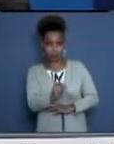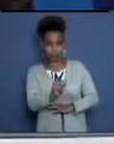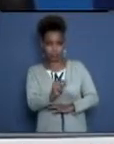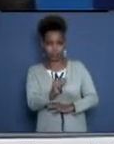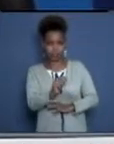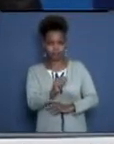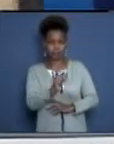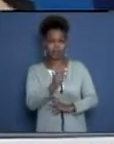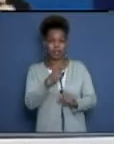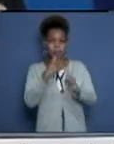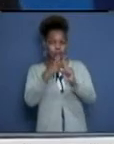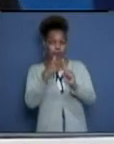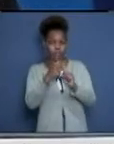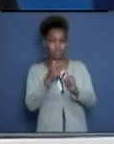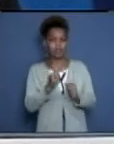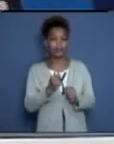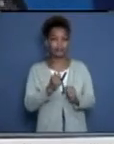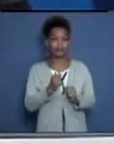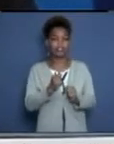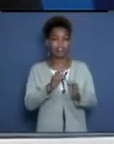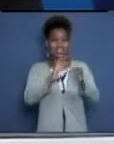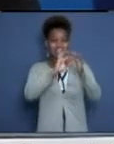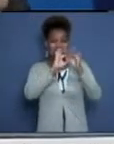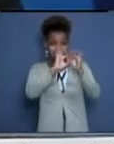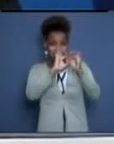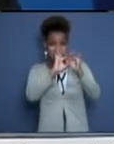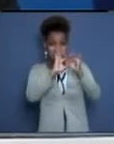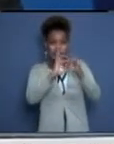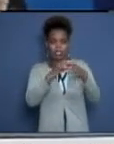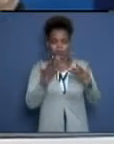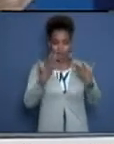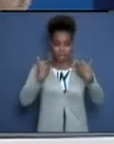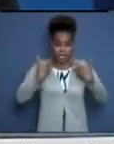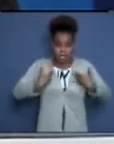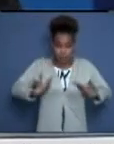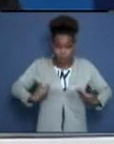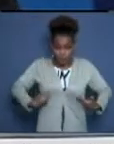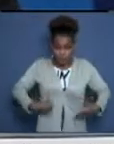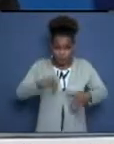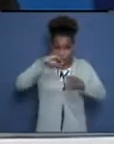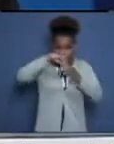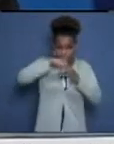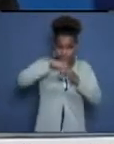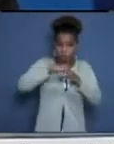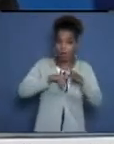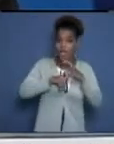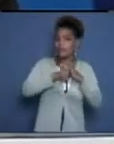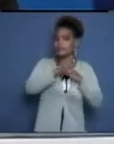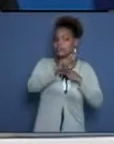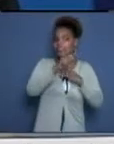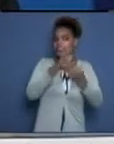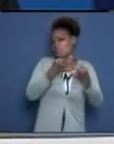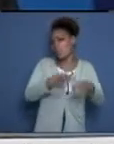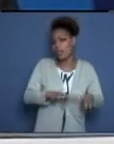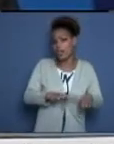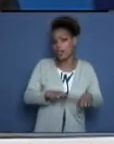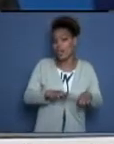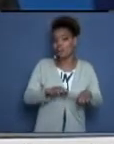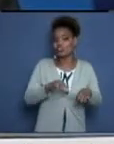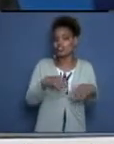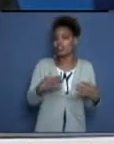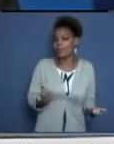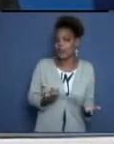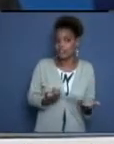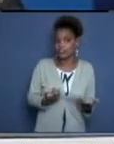usualmente las bacterias que están en el organismo se dislocan, cambian sus características, para hablar de una forma sencilla, y eso